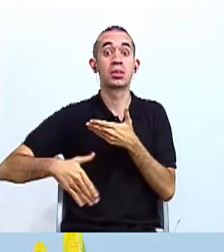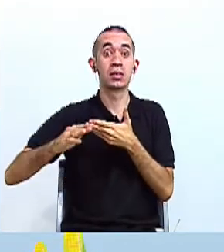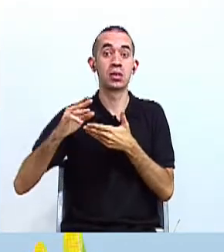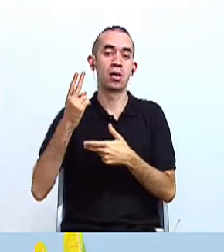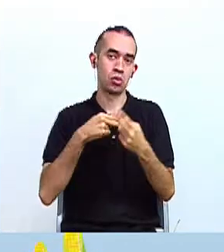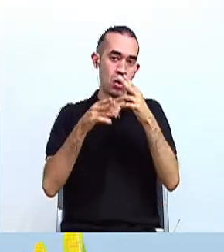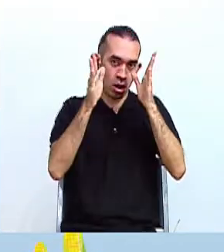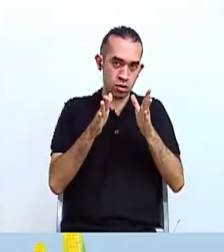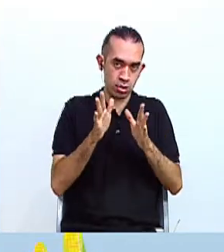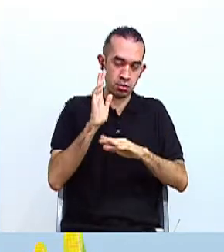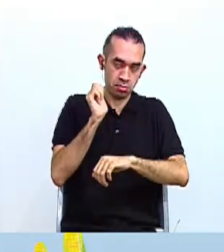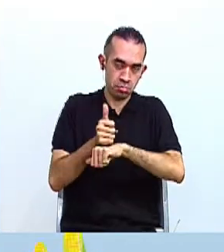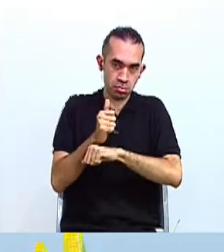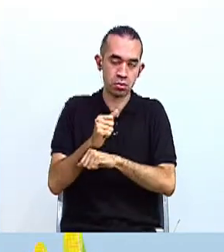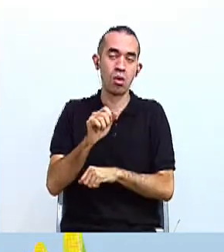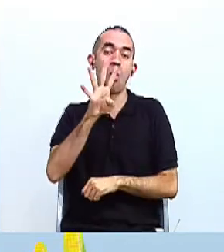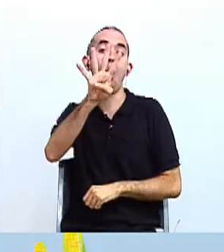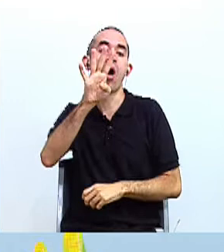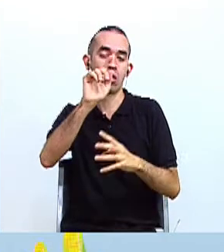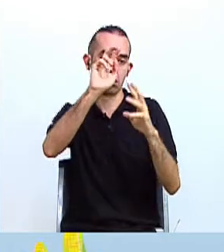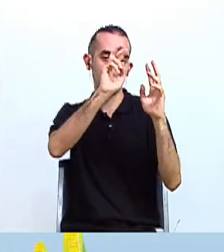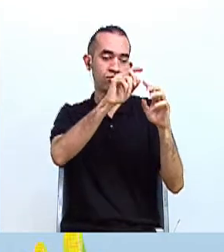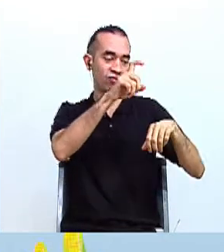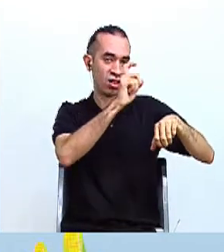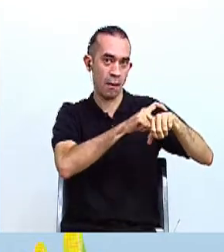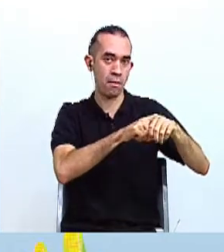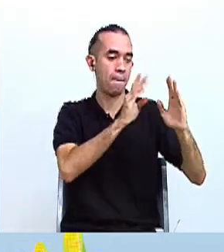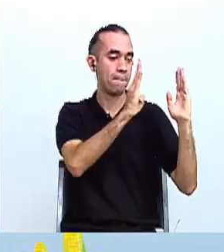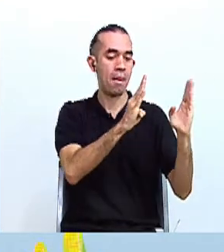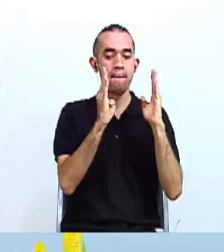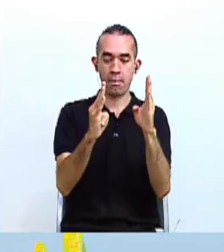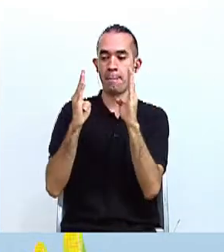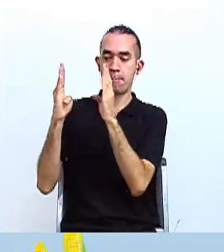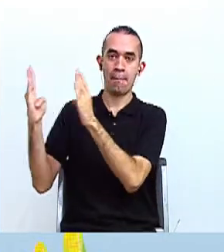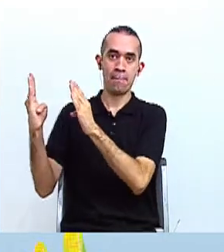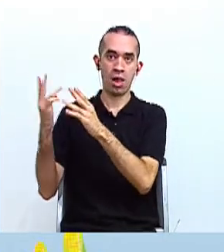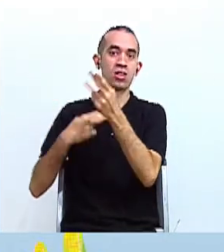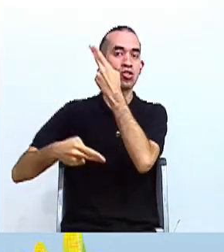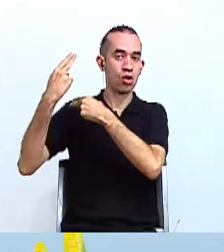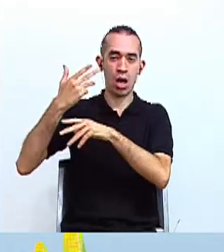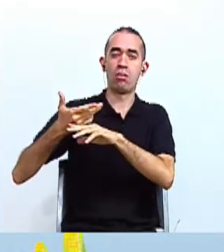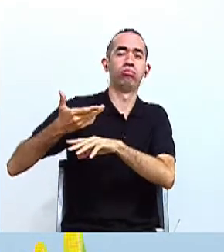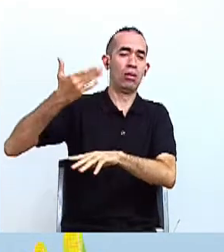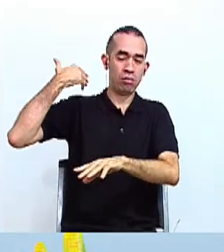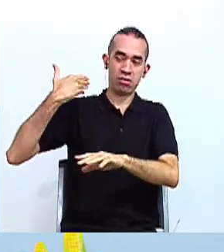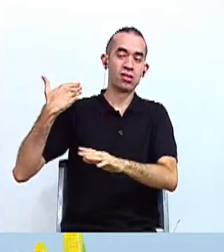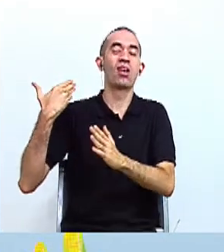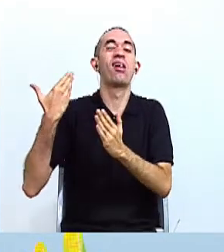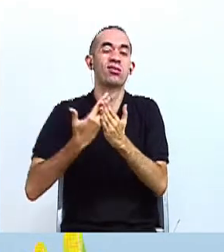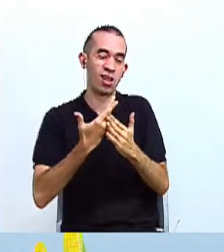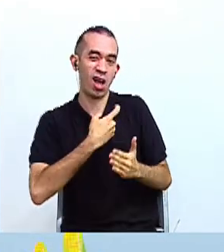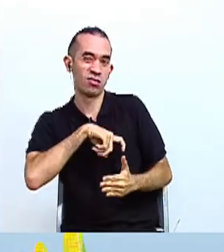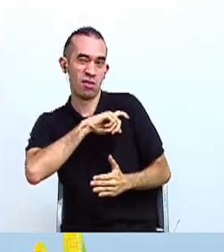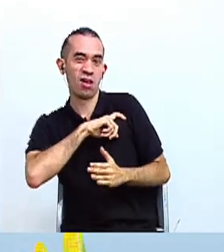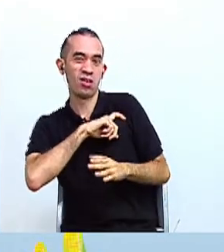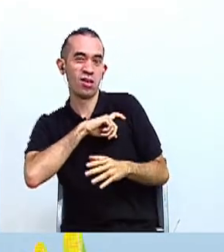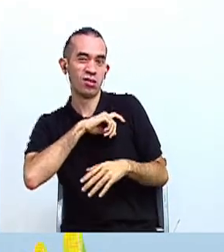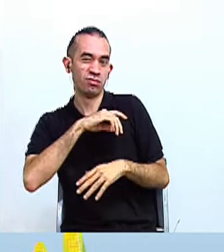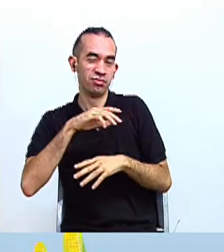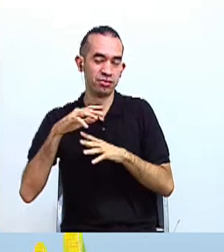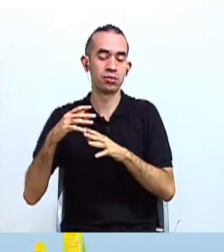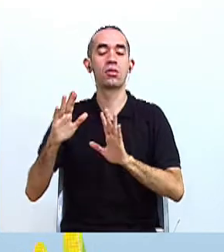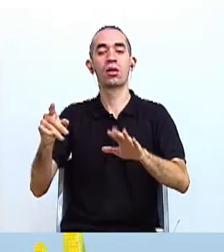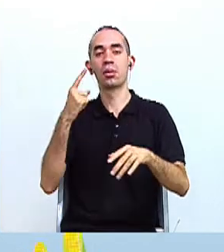pueden distinguir cuatro etapas de la historia precolombina costaricense. Esta primera, que llamamos de cazadores y recolectores.